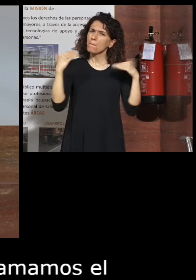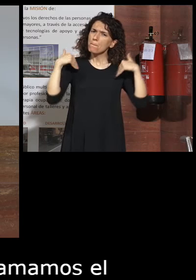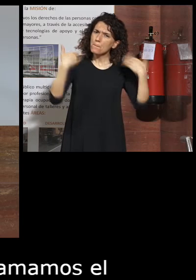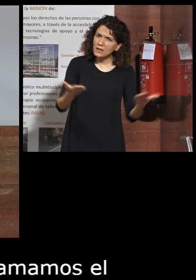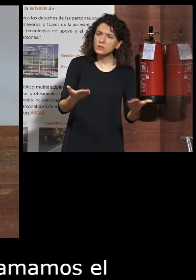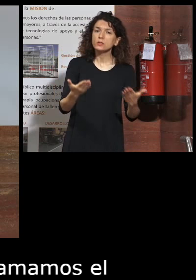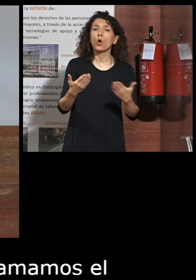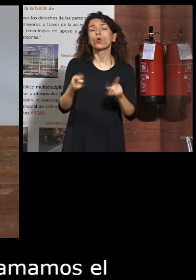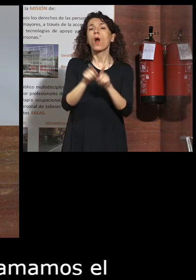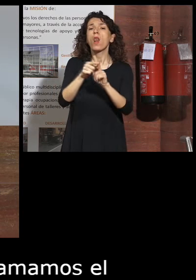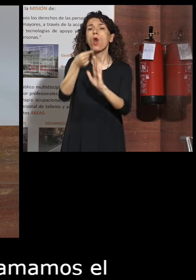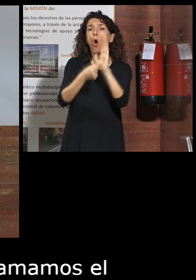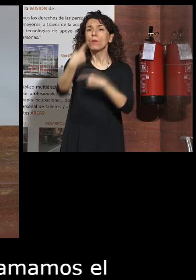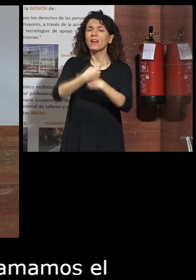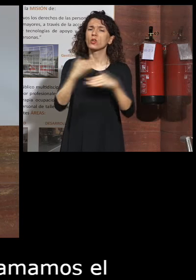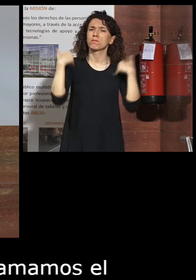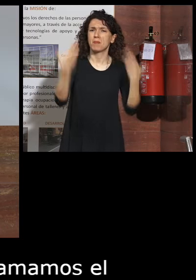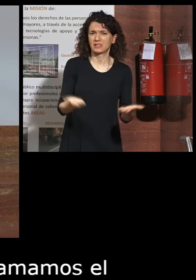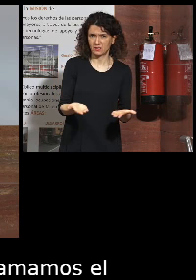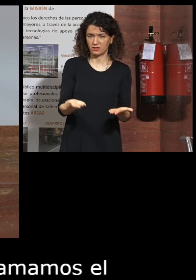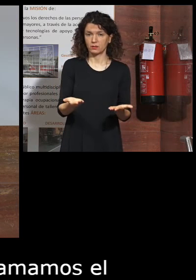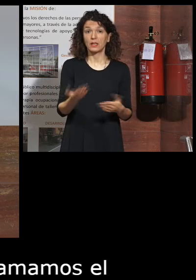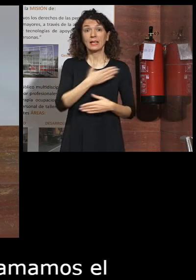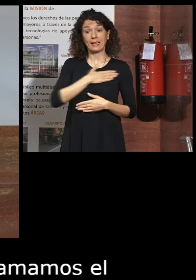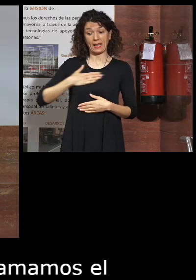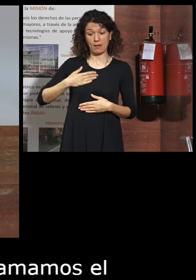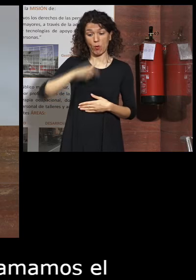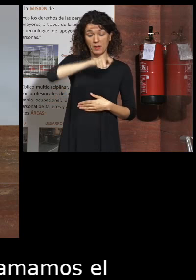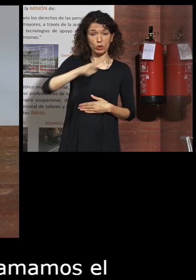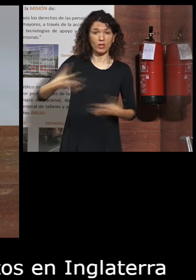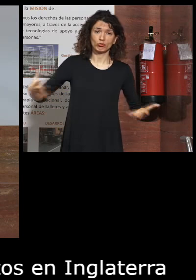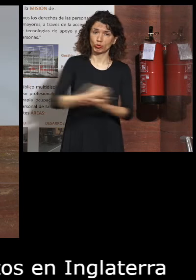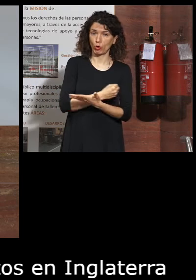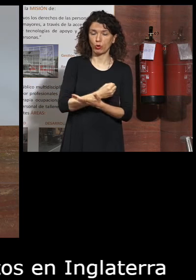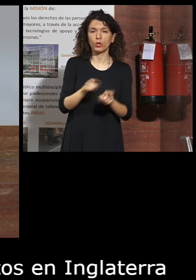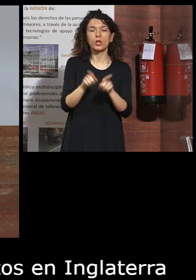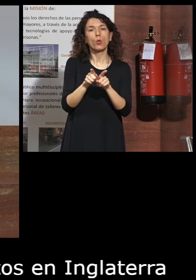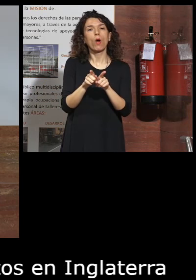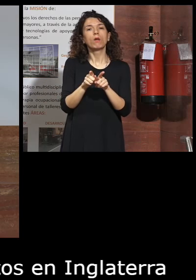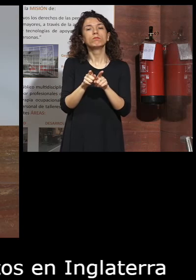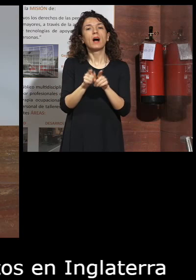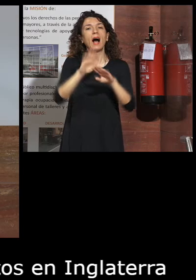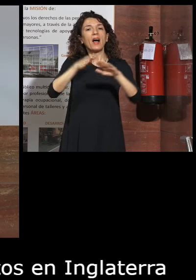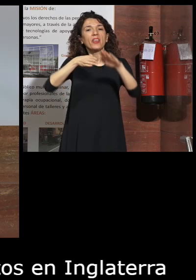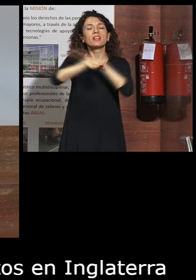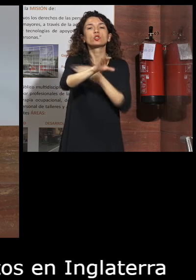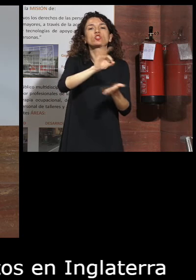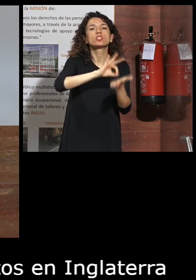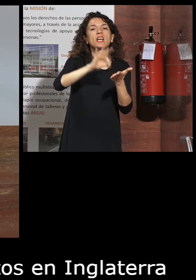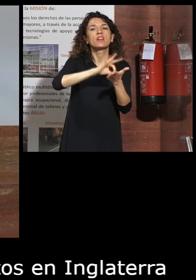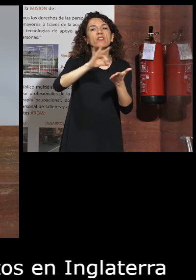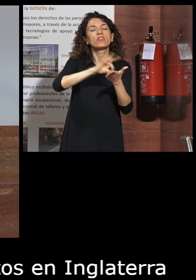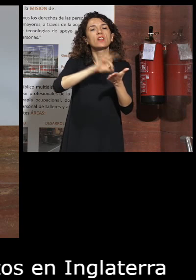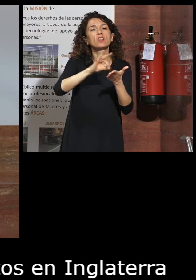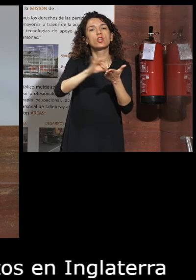obligaciones en este tema. Queremos que todo el mundo tenga acceso a servicios que